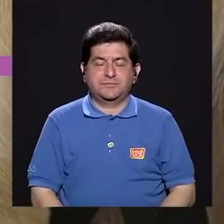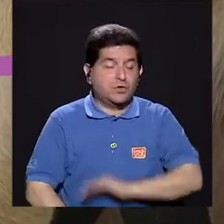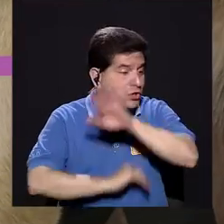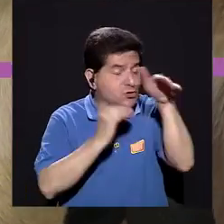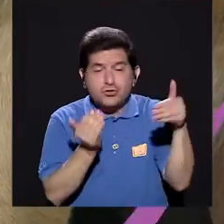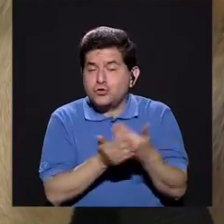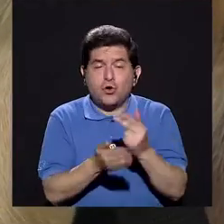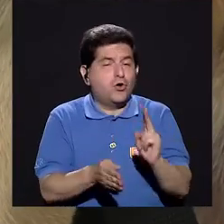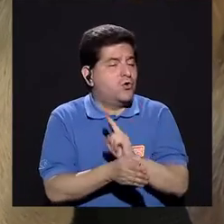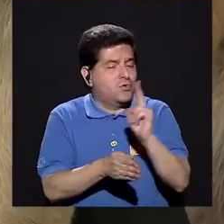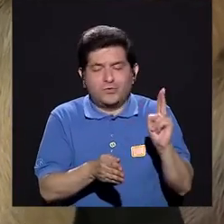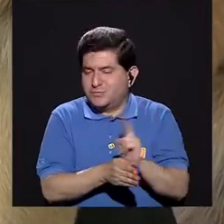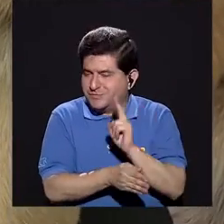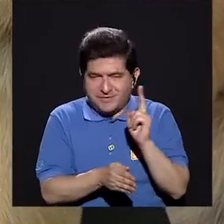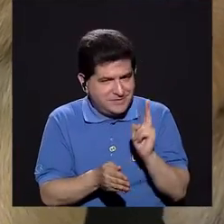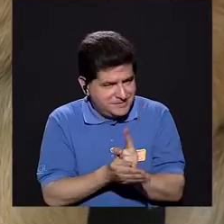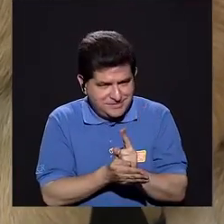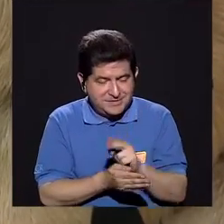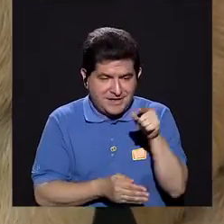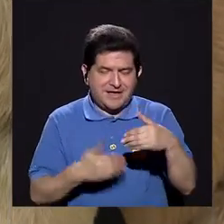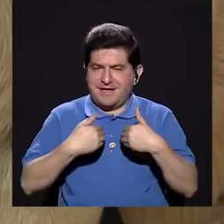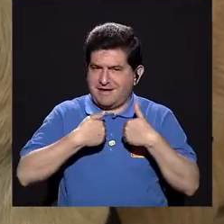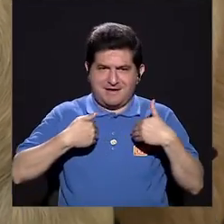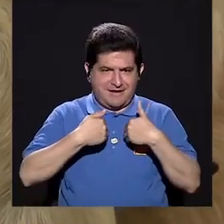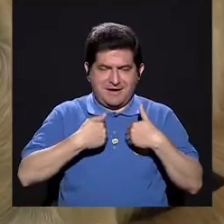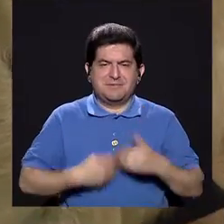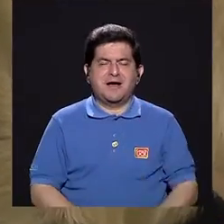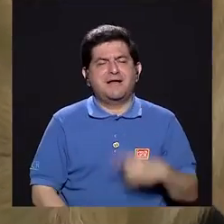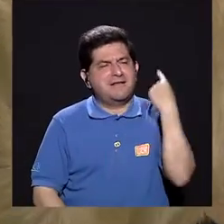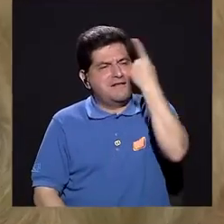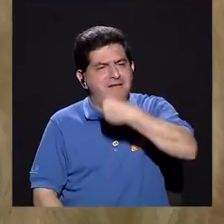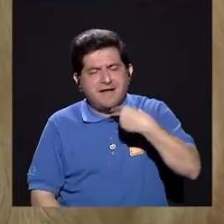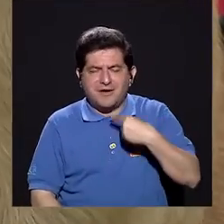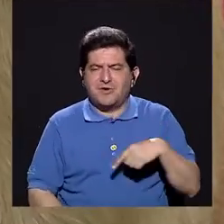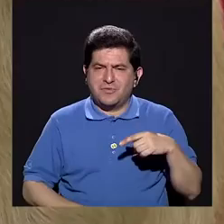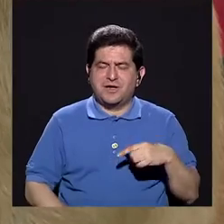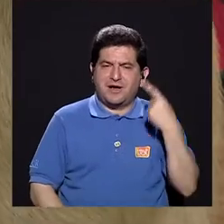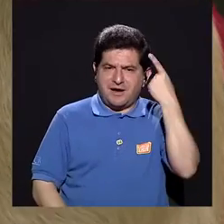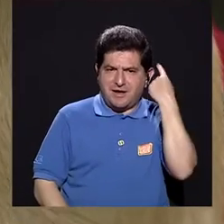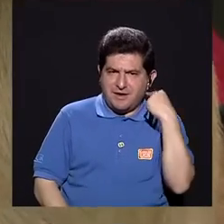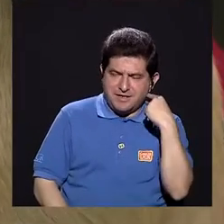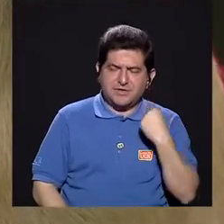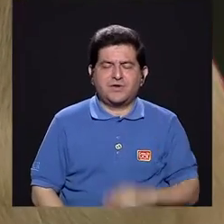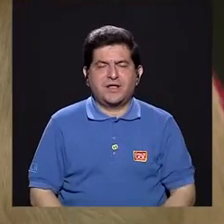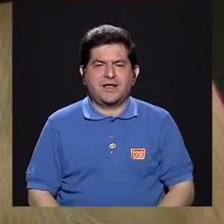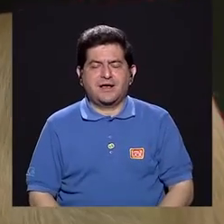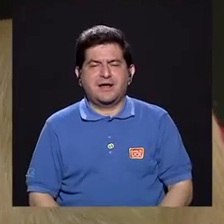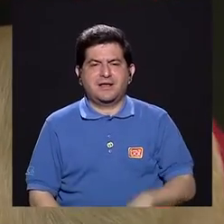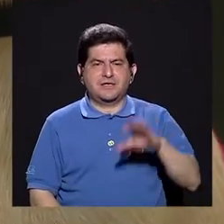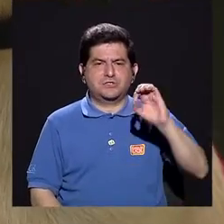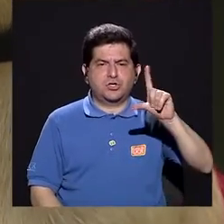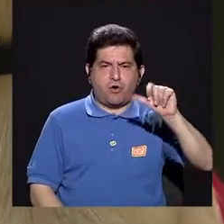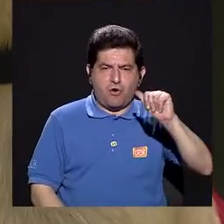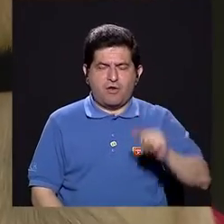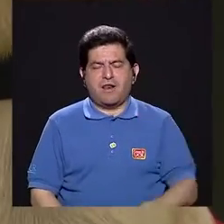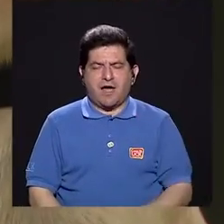todo, utilizamos todo, del animal, la cabeza, las orejas, la cola, todo se utiliza.